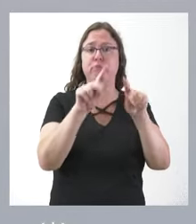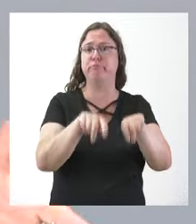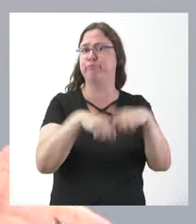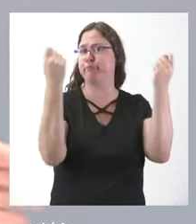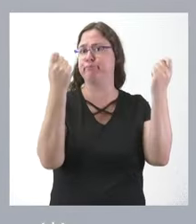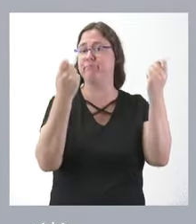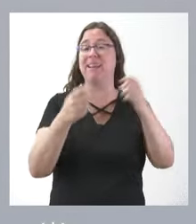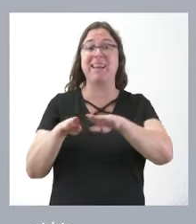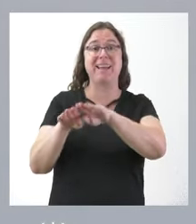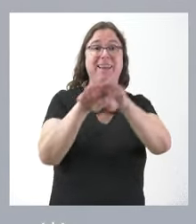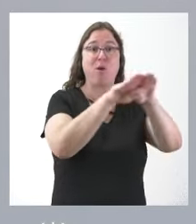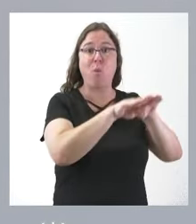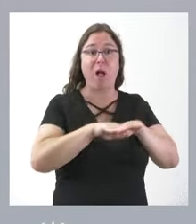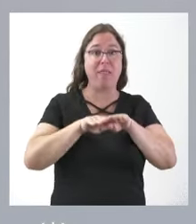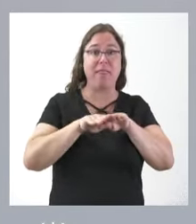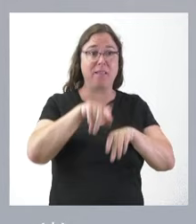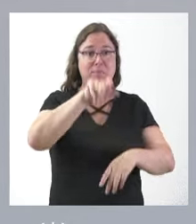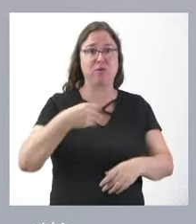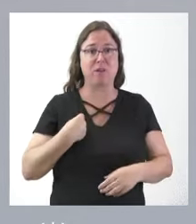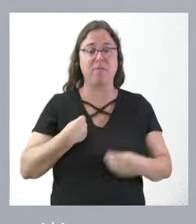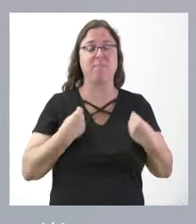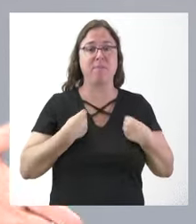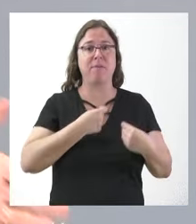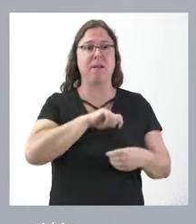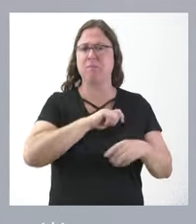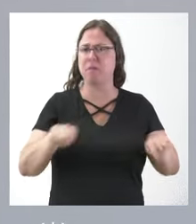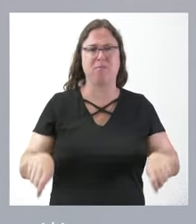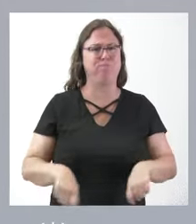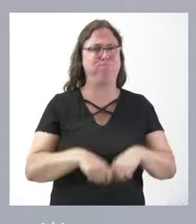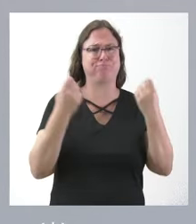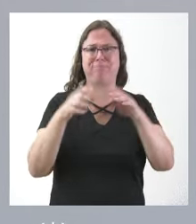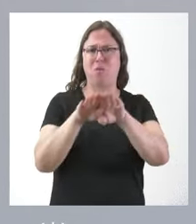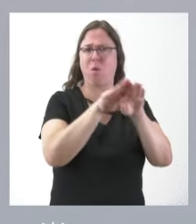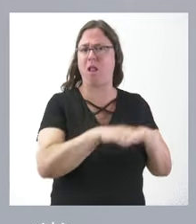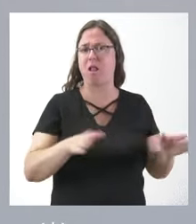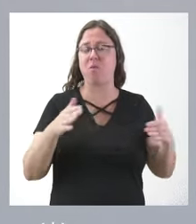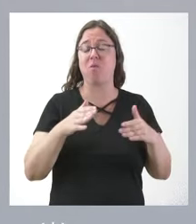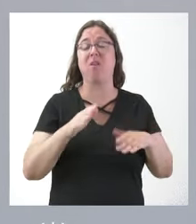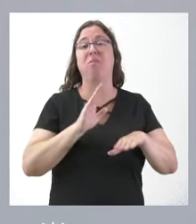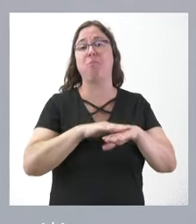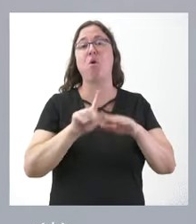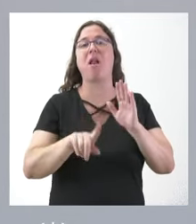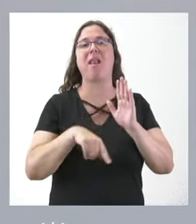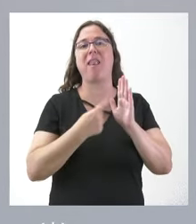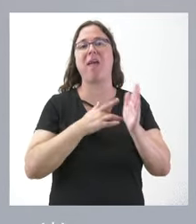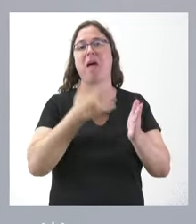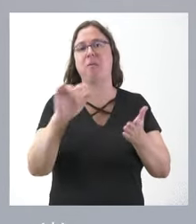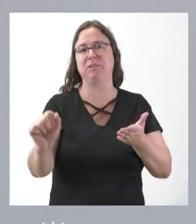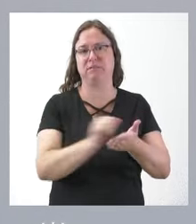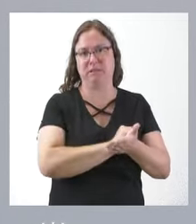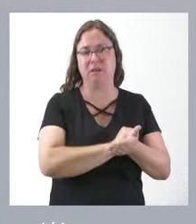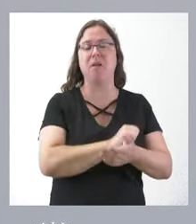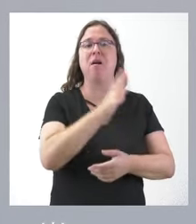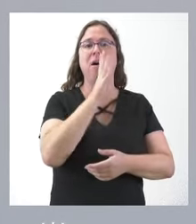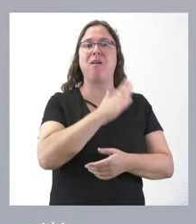roto la igualdad entre los españoles, lo ha roto con la ley de amnistía y ahora quiere también romper